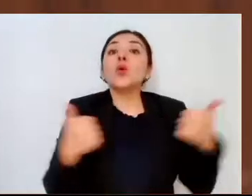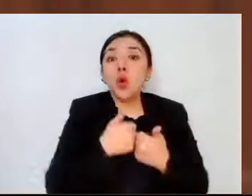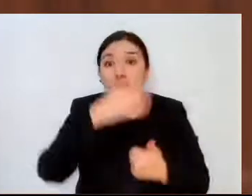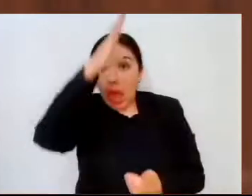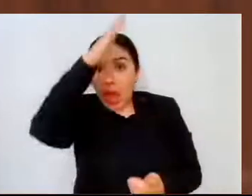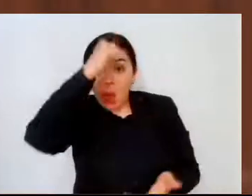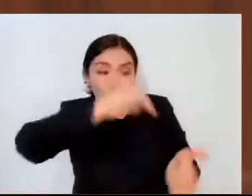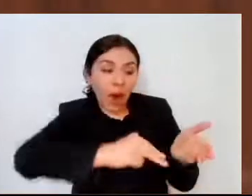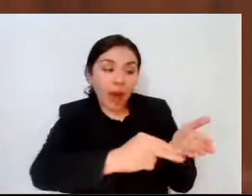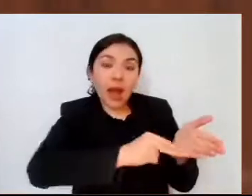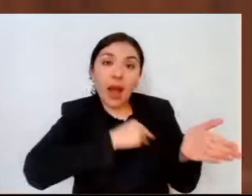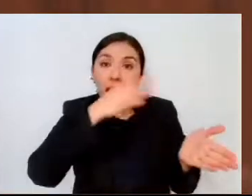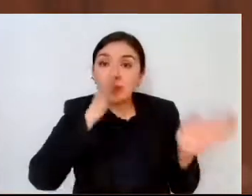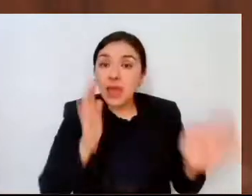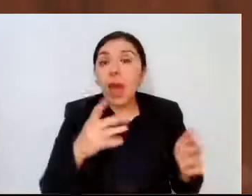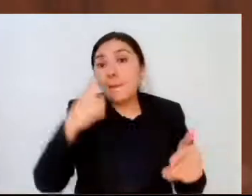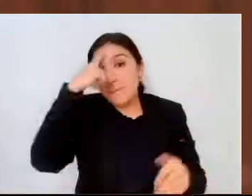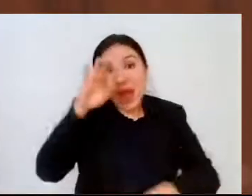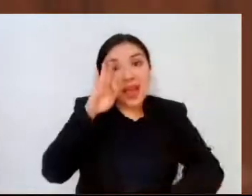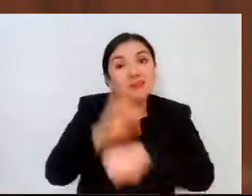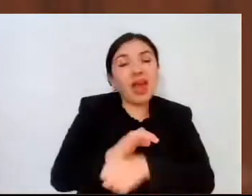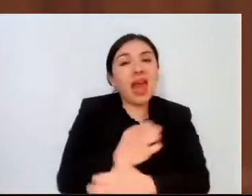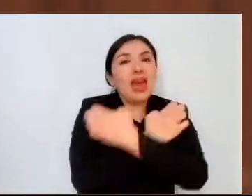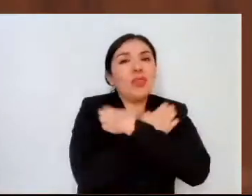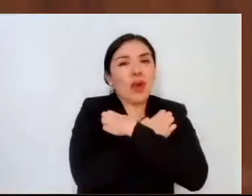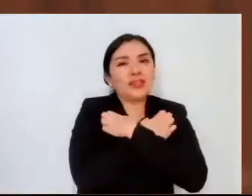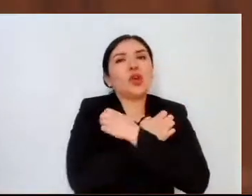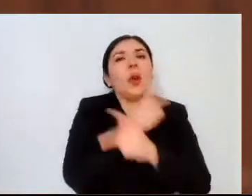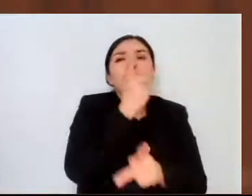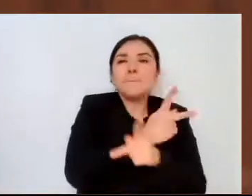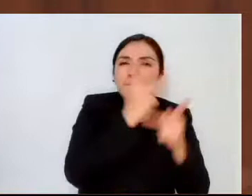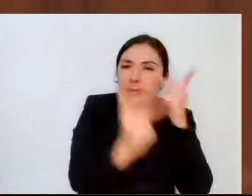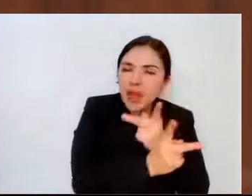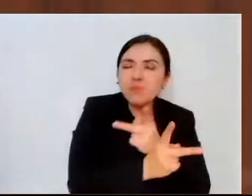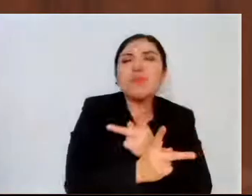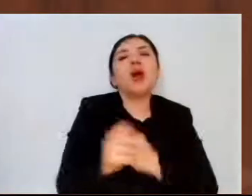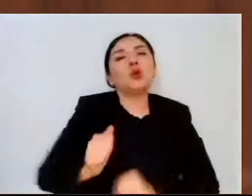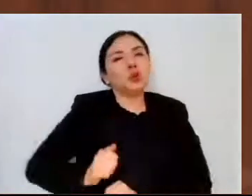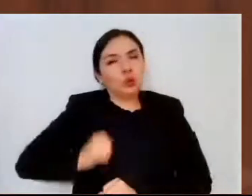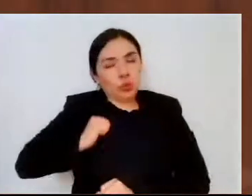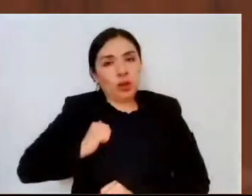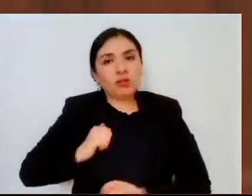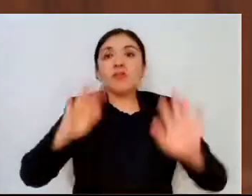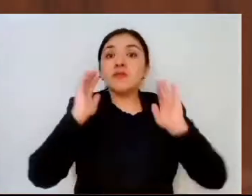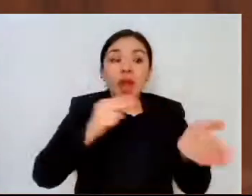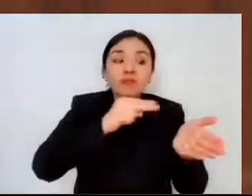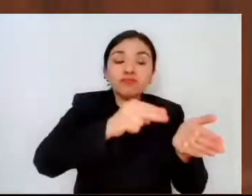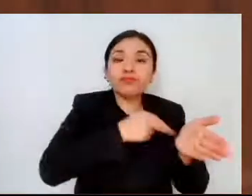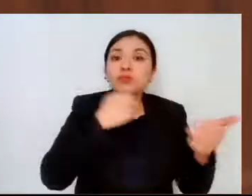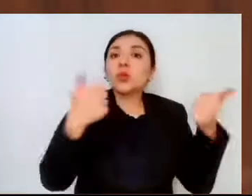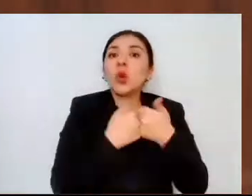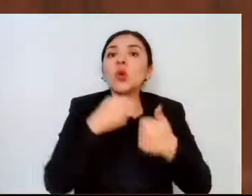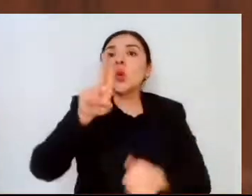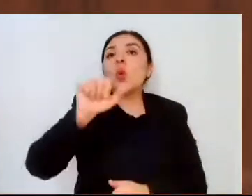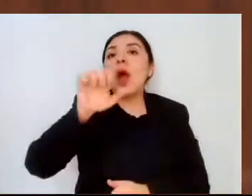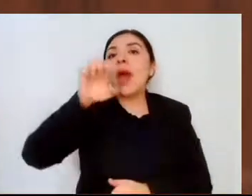Estratégico por la Educación Media Superior y Superior, formalizado con la UEM,